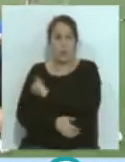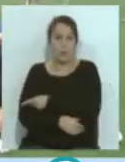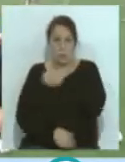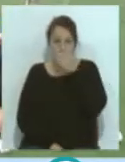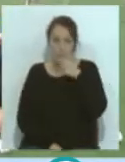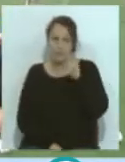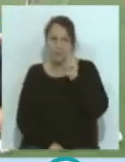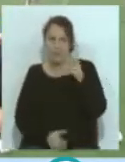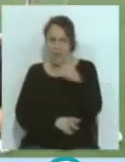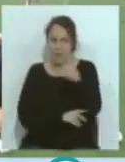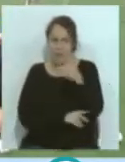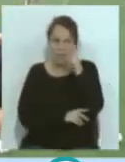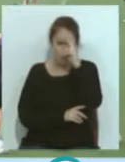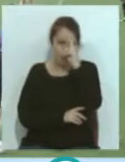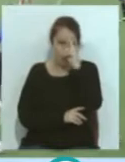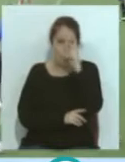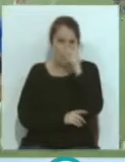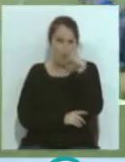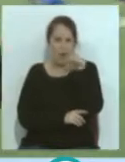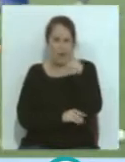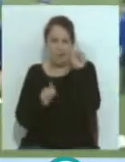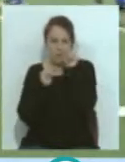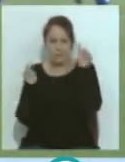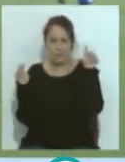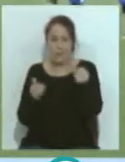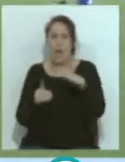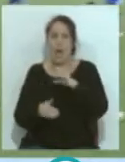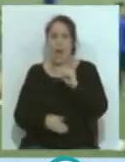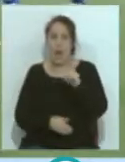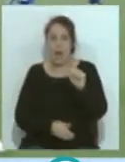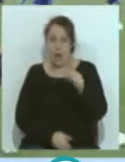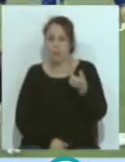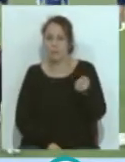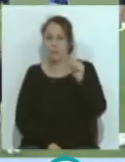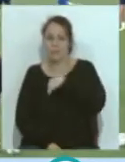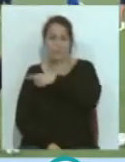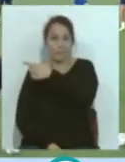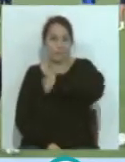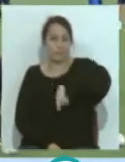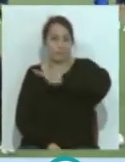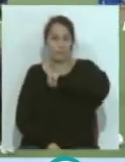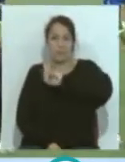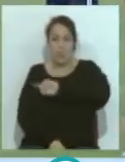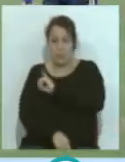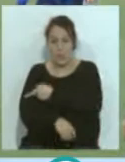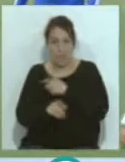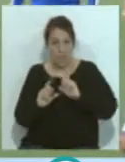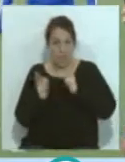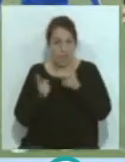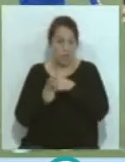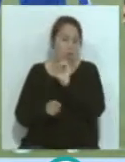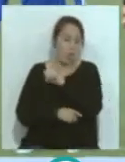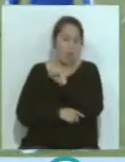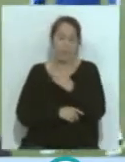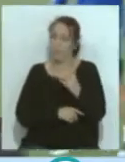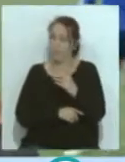cámaras que estaban más preocupadas del tema de Cala de Diacaví, más que de la trayectoria deportiva del equipo, pues